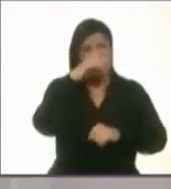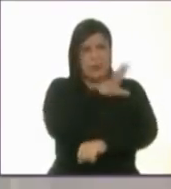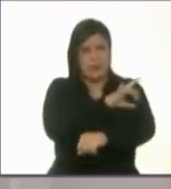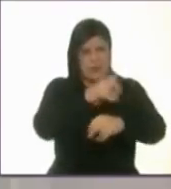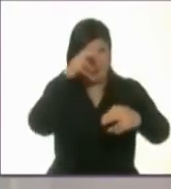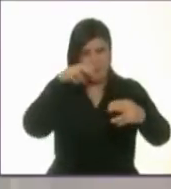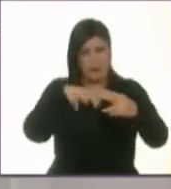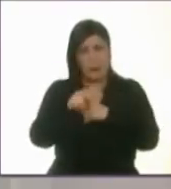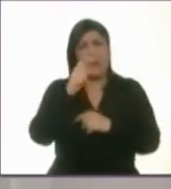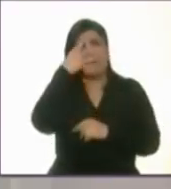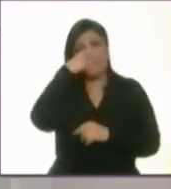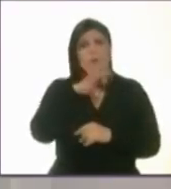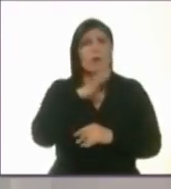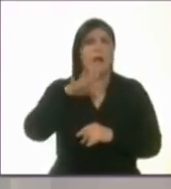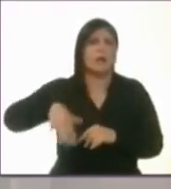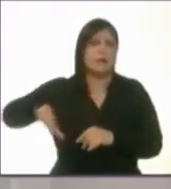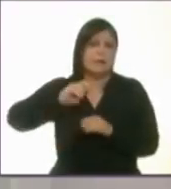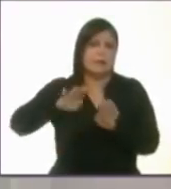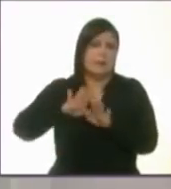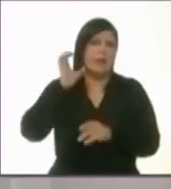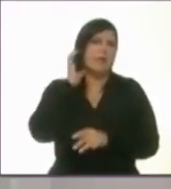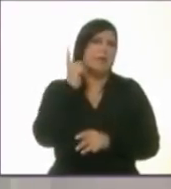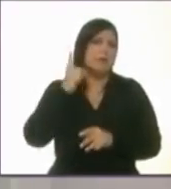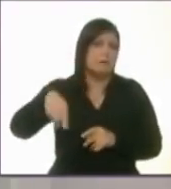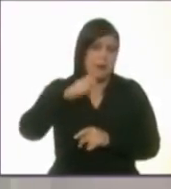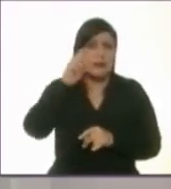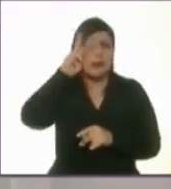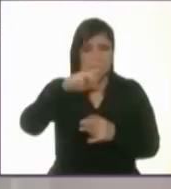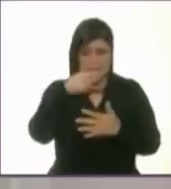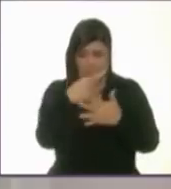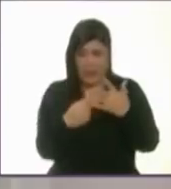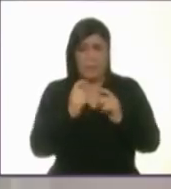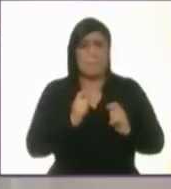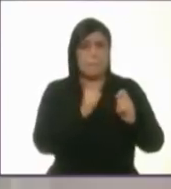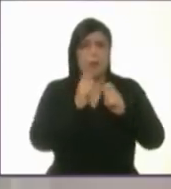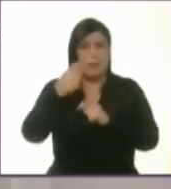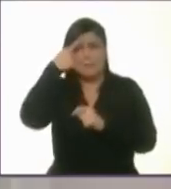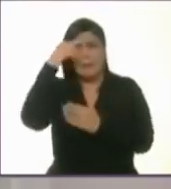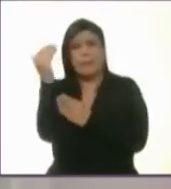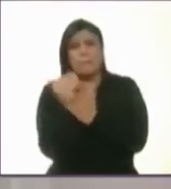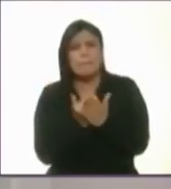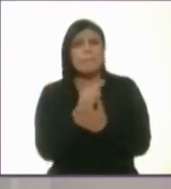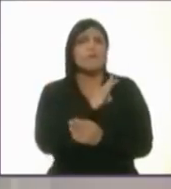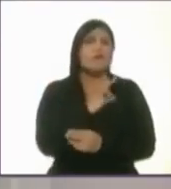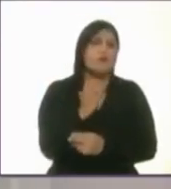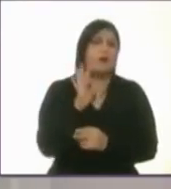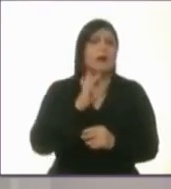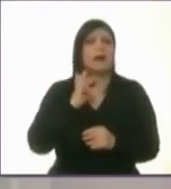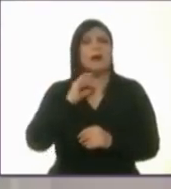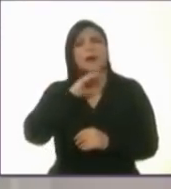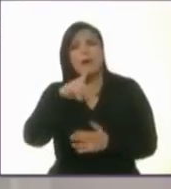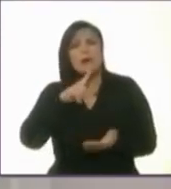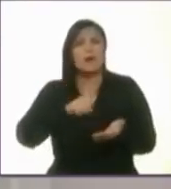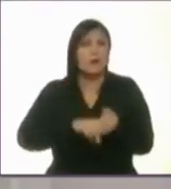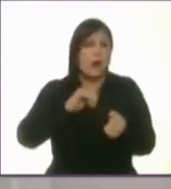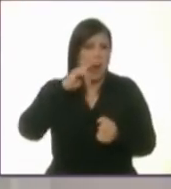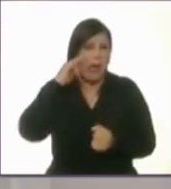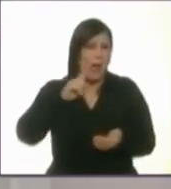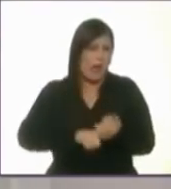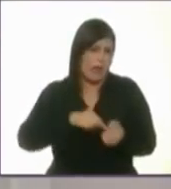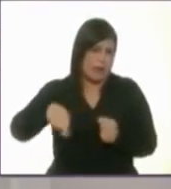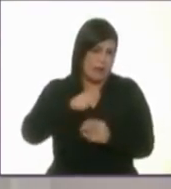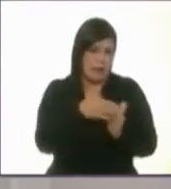Asamblea Legislativa. Nombramientos clave para que se pueda reducir la probabilidad de actos de corrupción en la